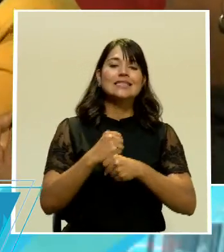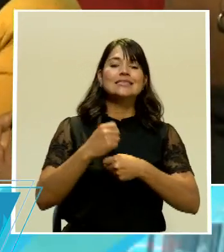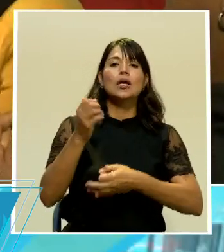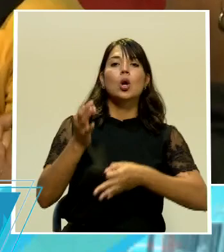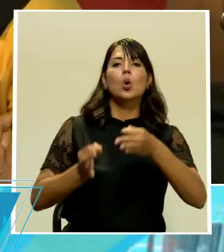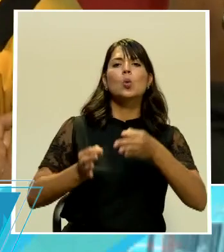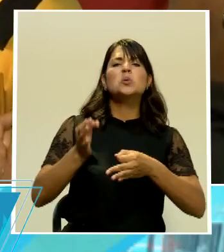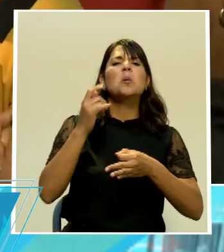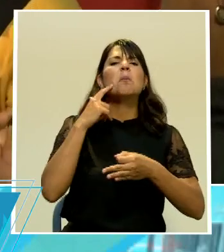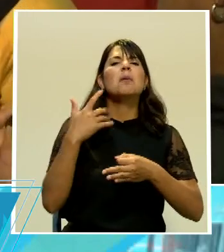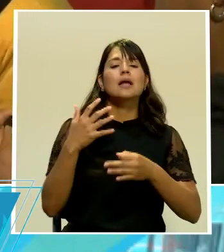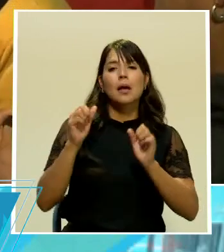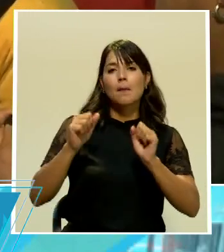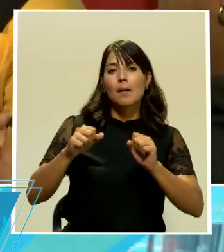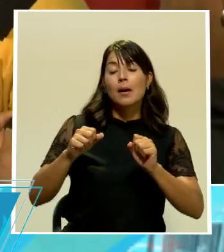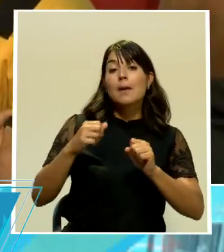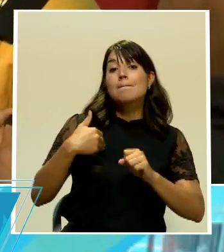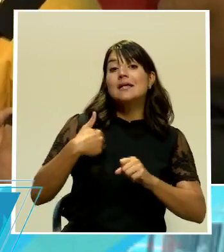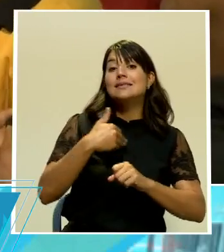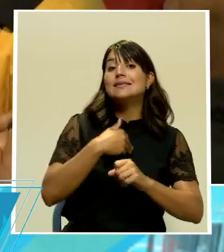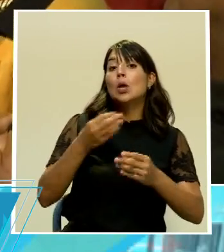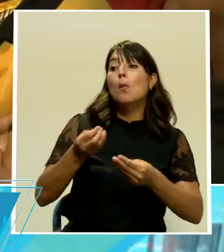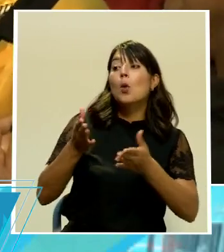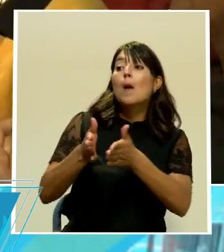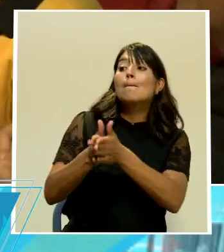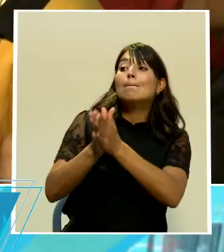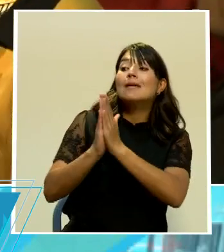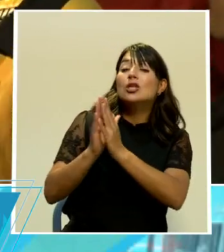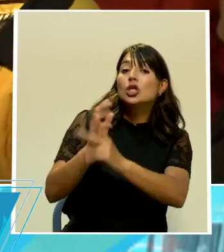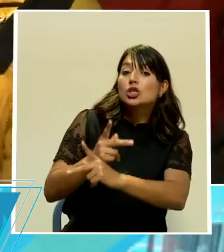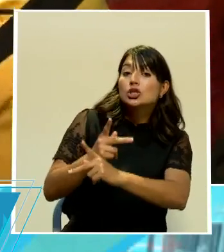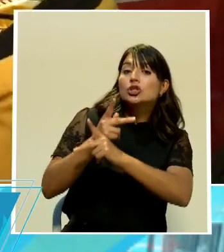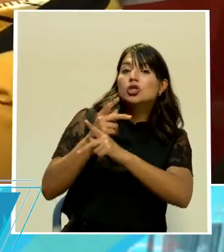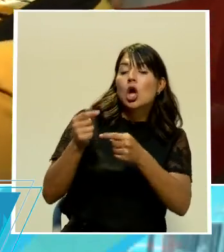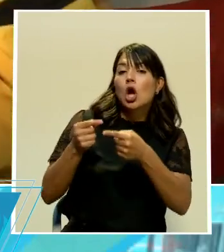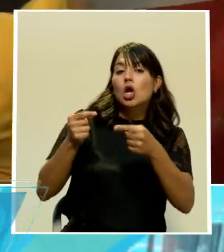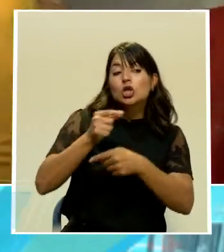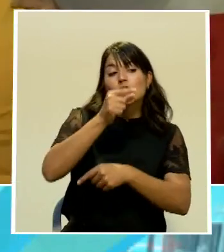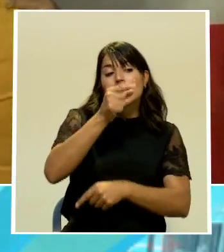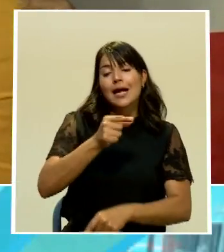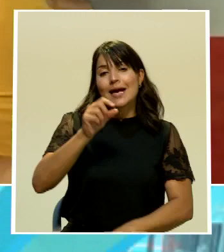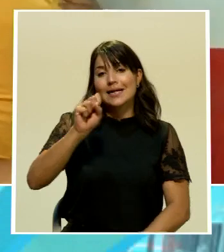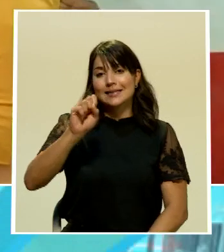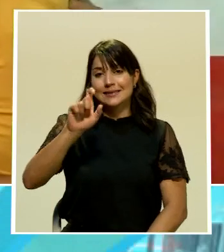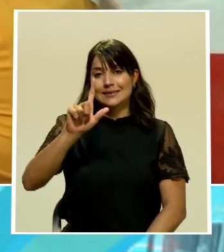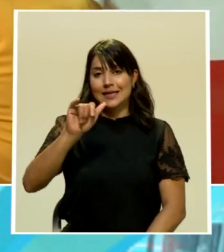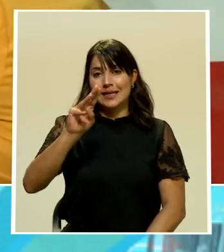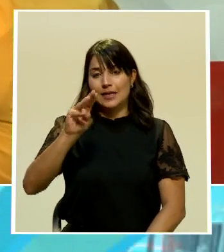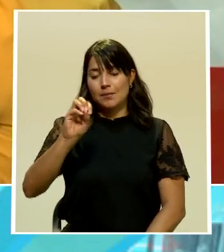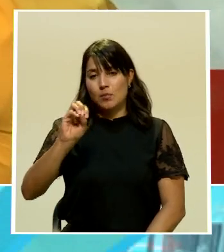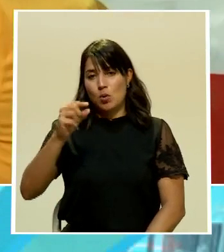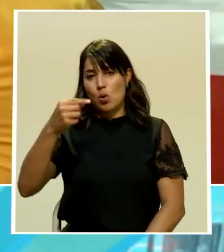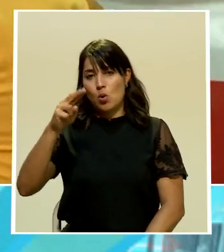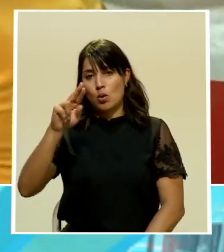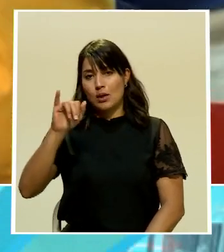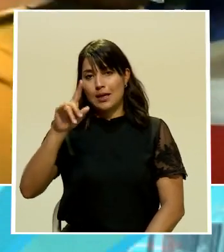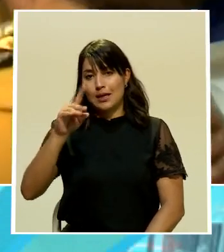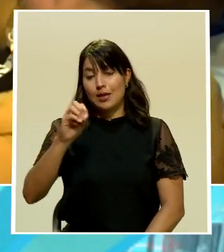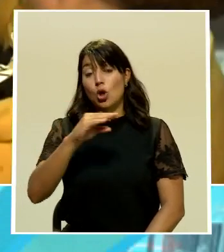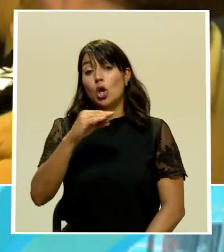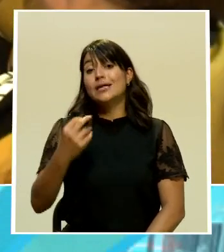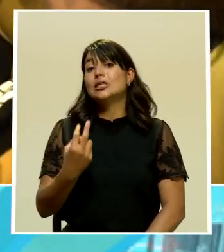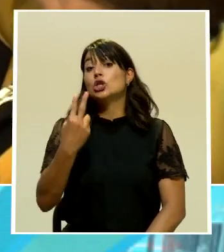para la solicitud del Ministerio Público de medidas cautelares contra Célimo Guido y dos personas más